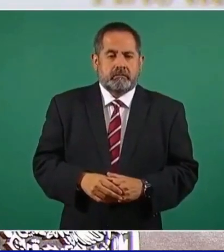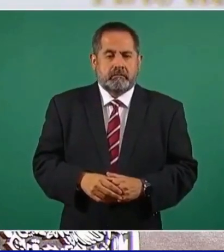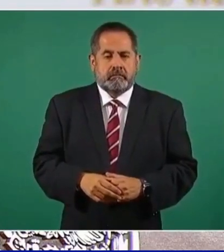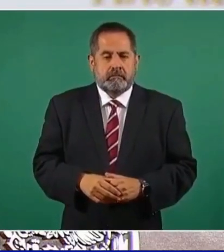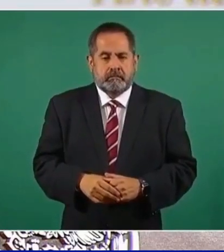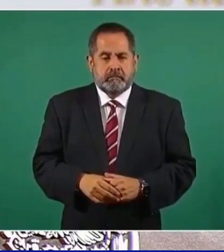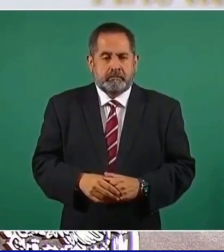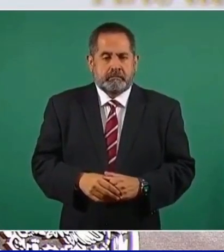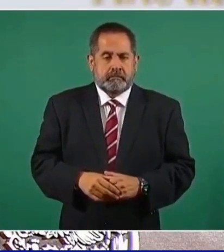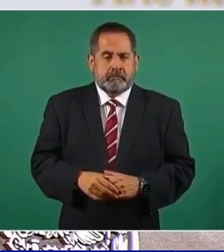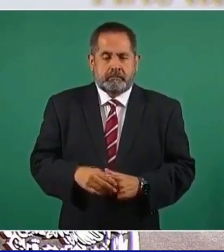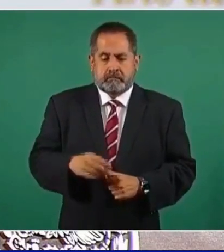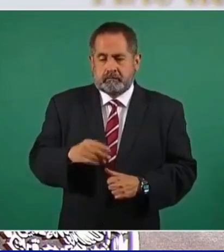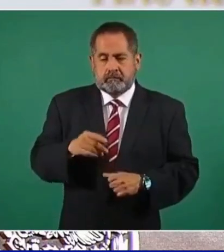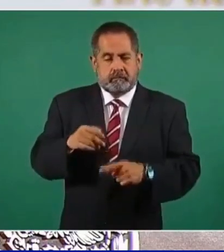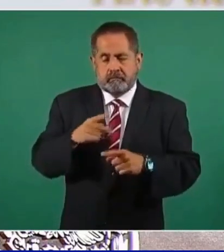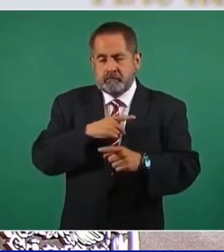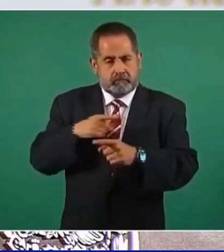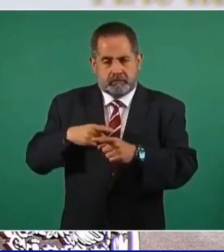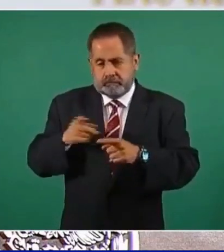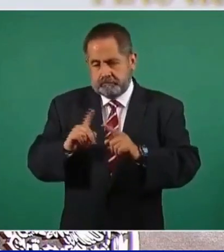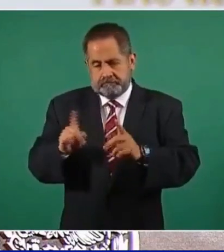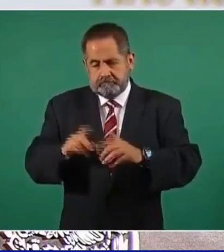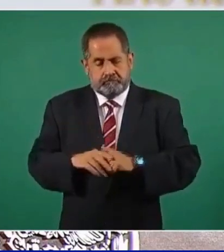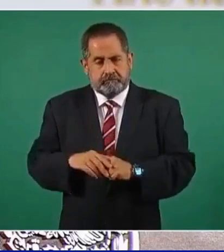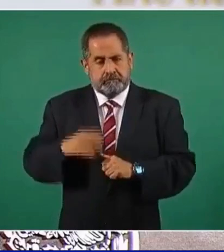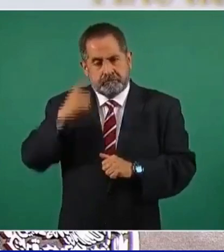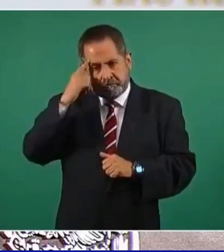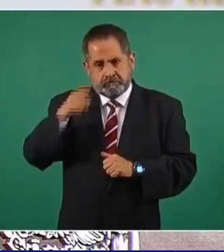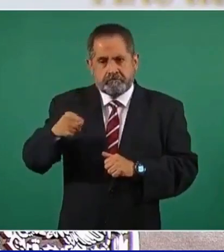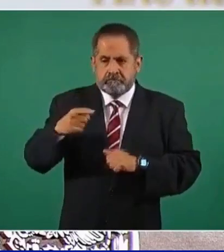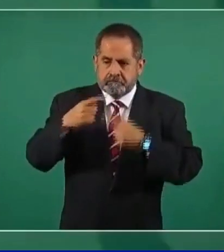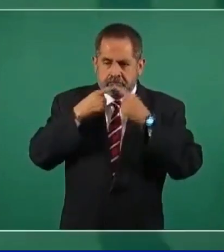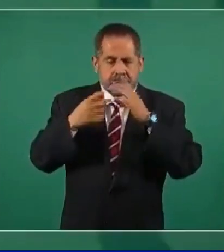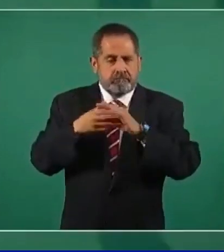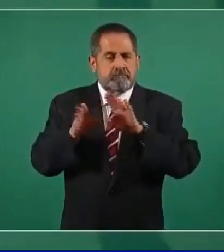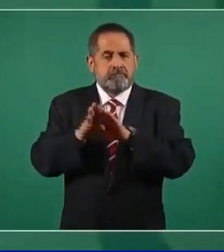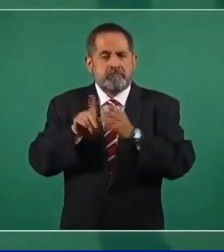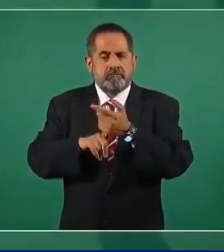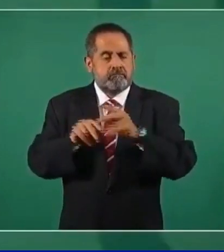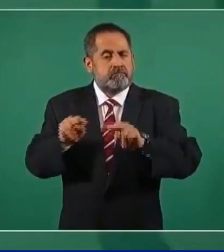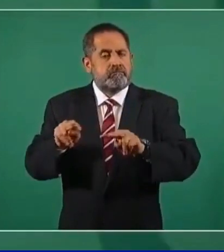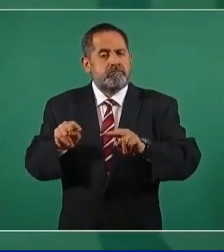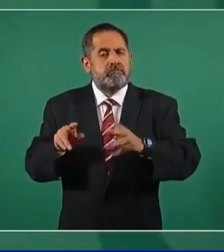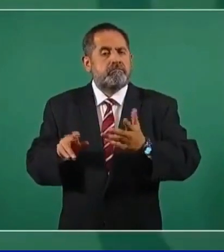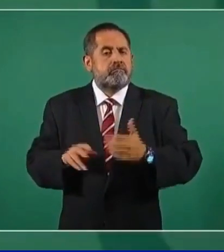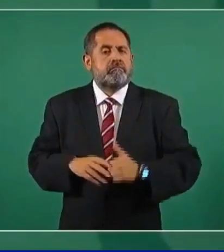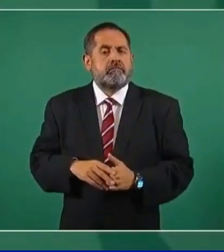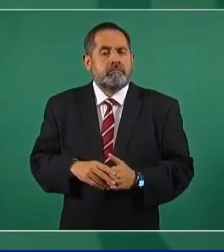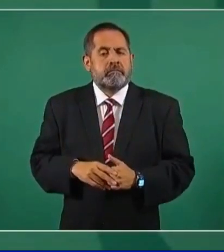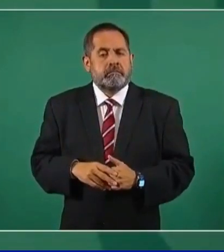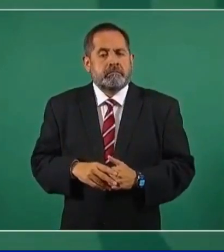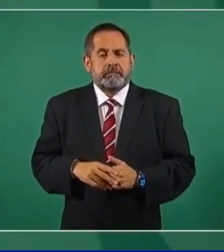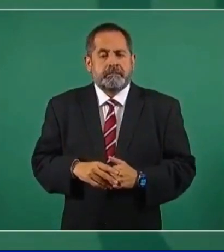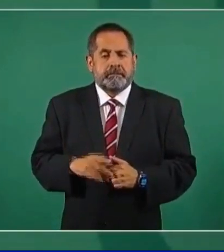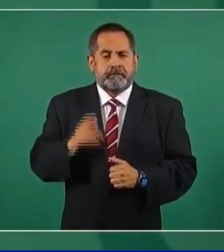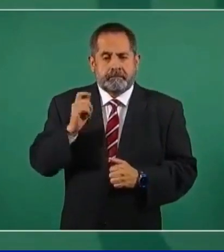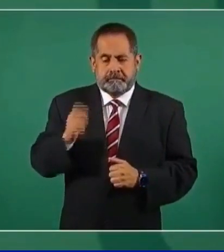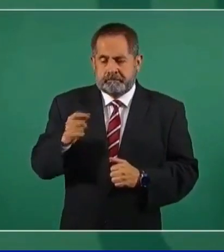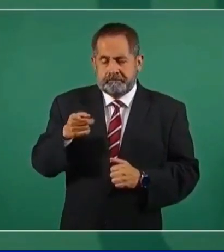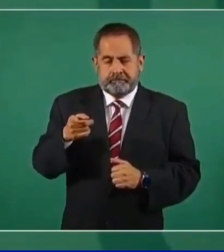Nadie debe de armarse para enfrentar una